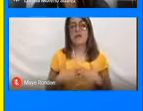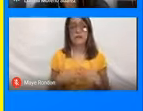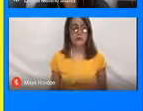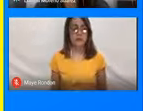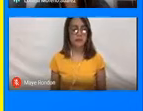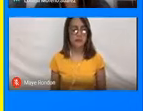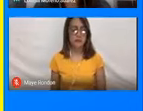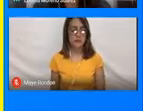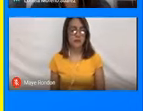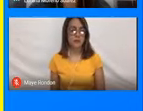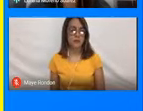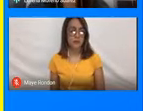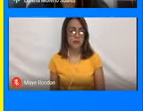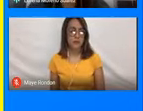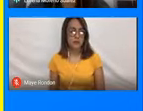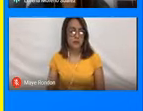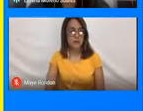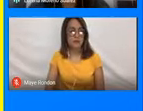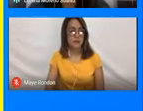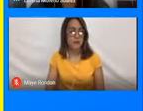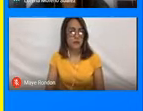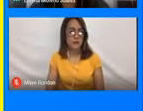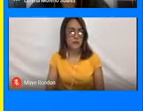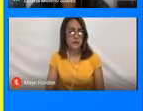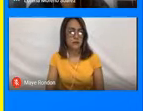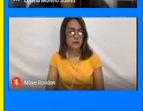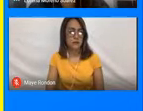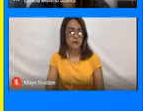Listo. Siguiente, por favor.